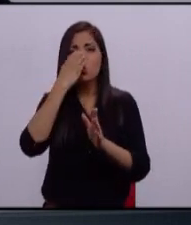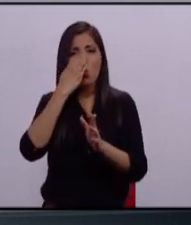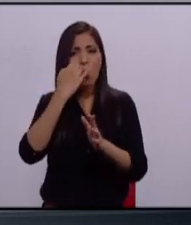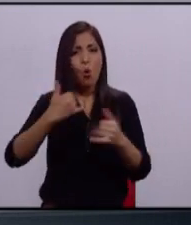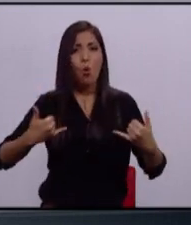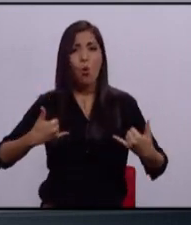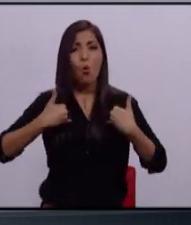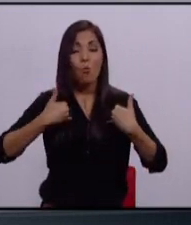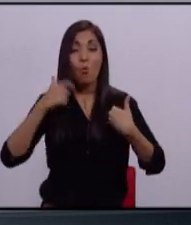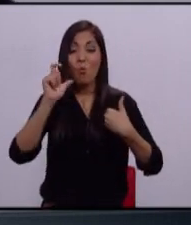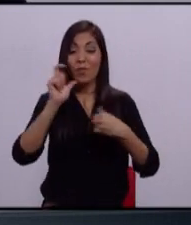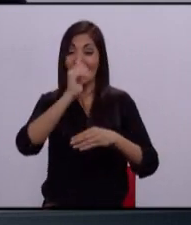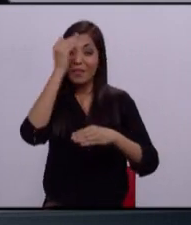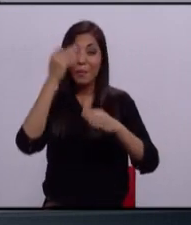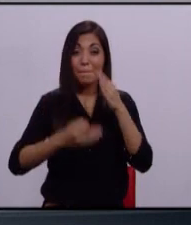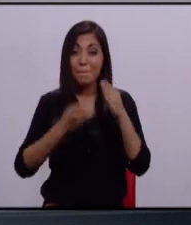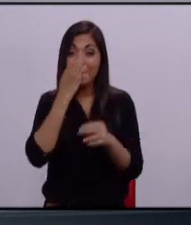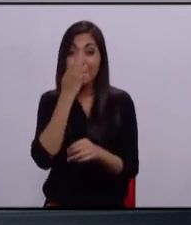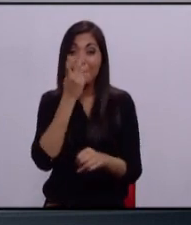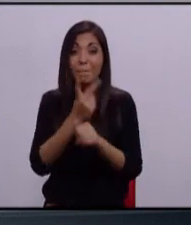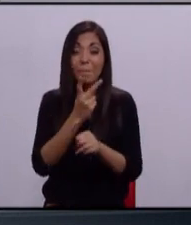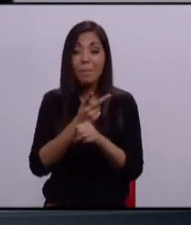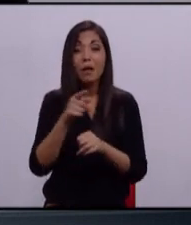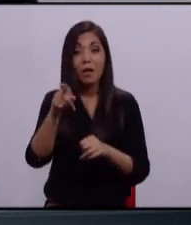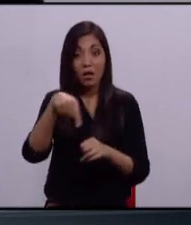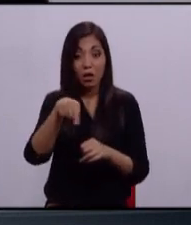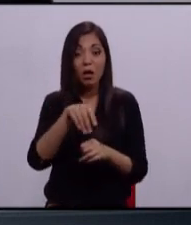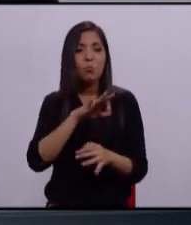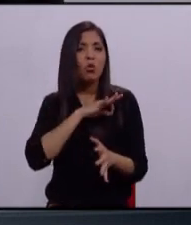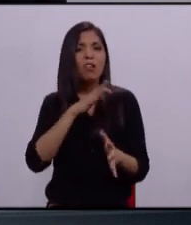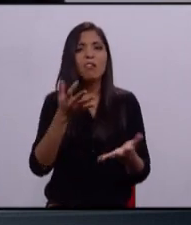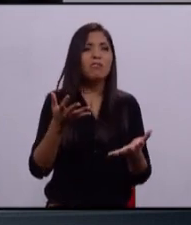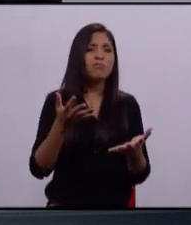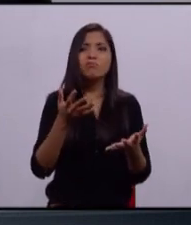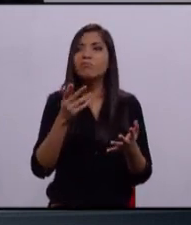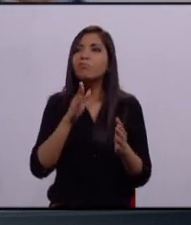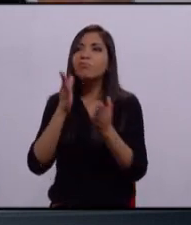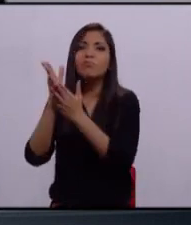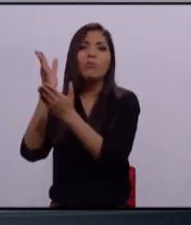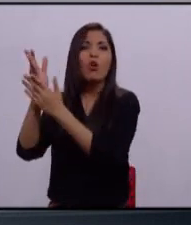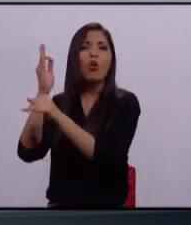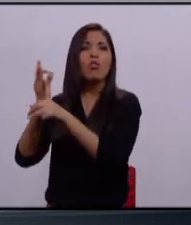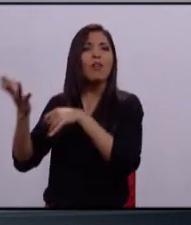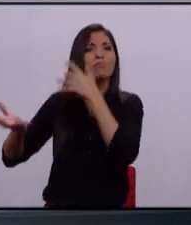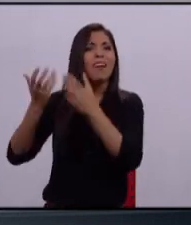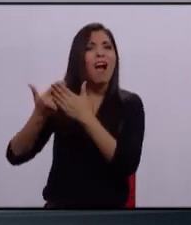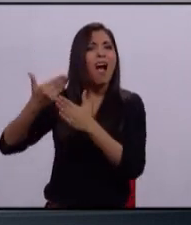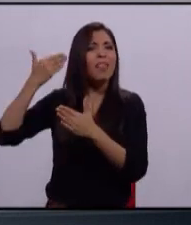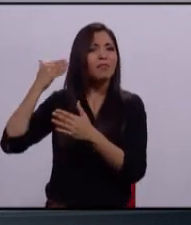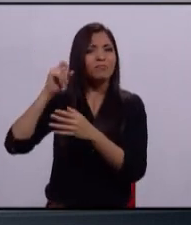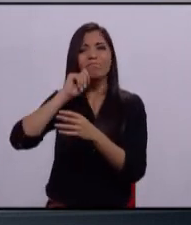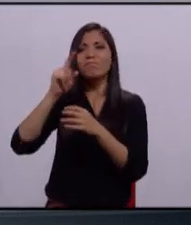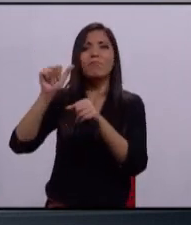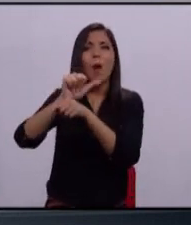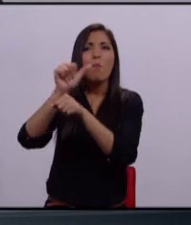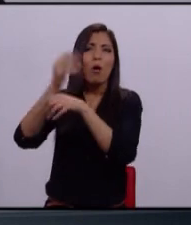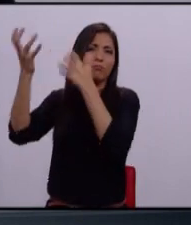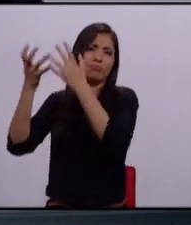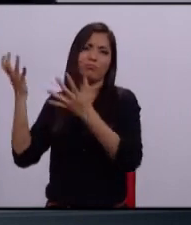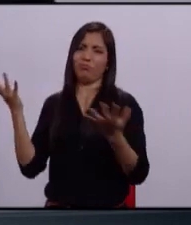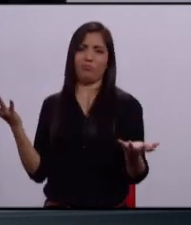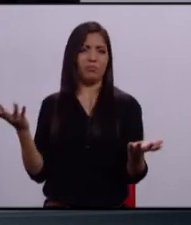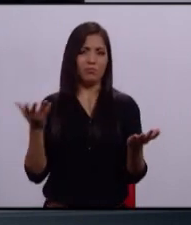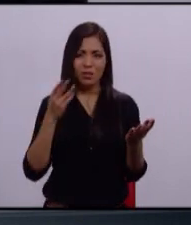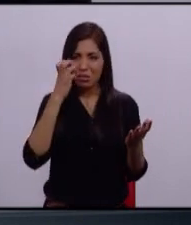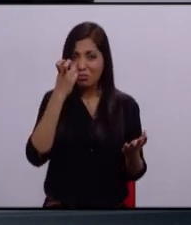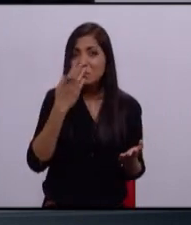que termina la preparatoria no va a agarrar una pistola y no va a incendiar camiones como esta violencia que tenemos actualmente en el